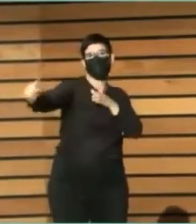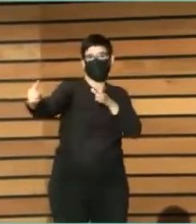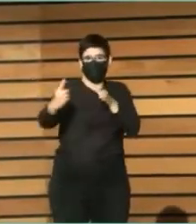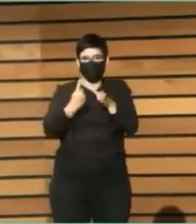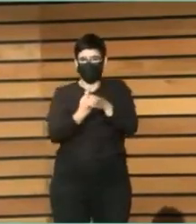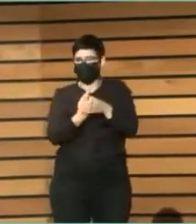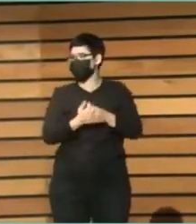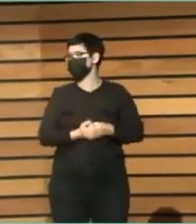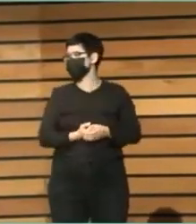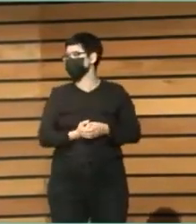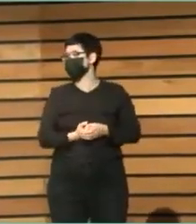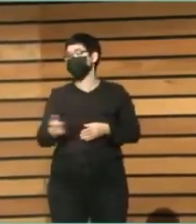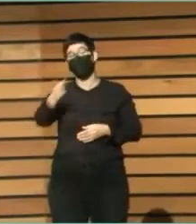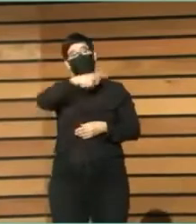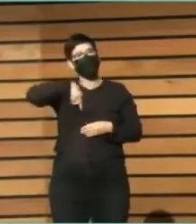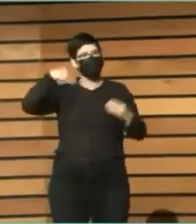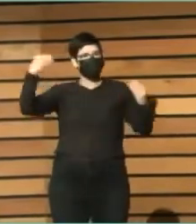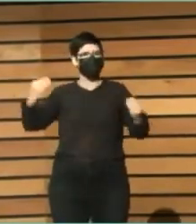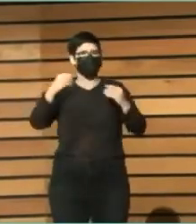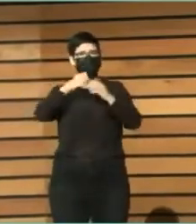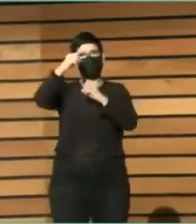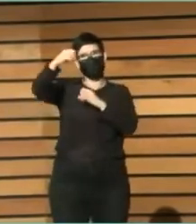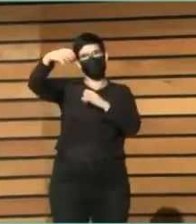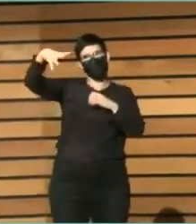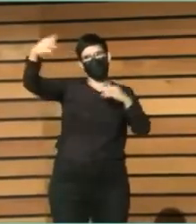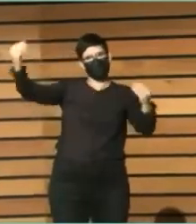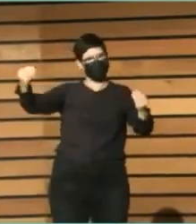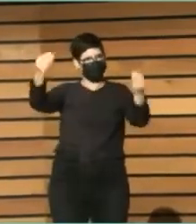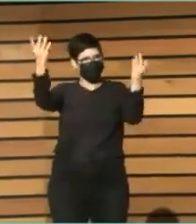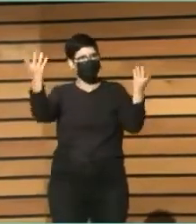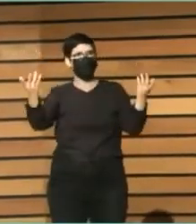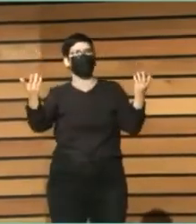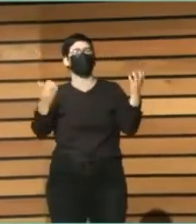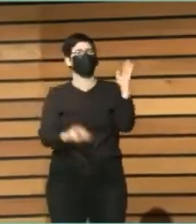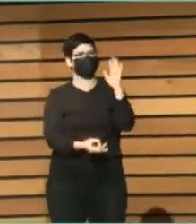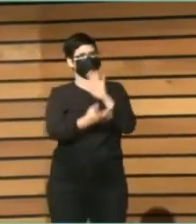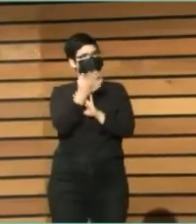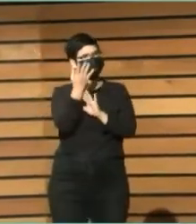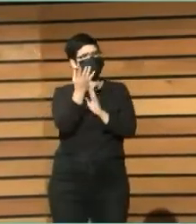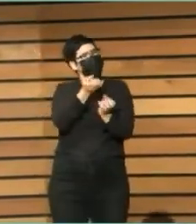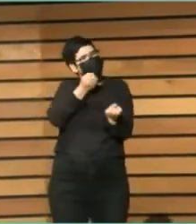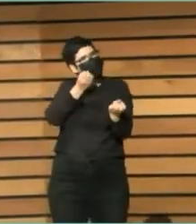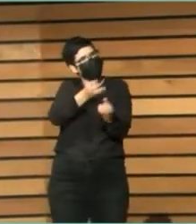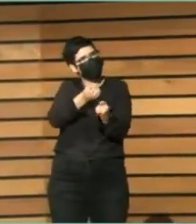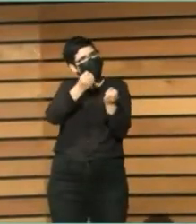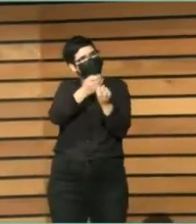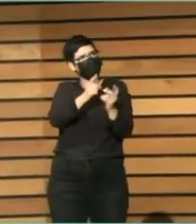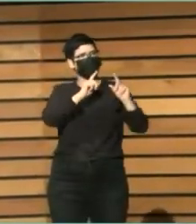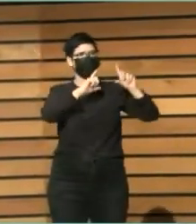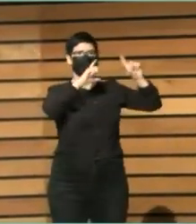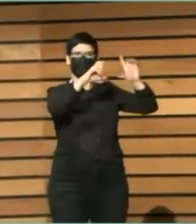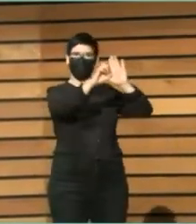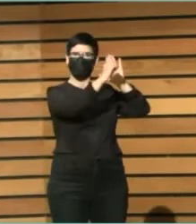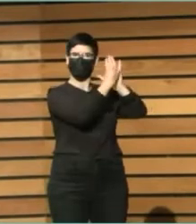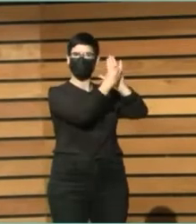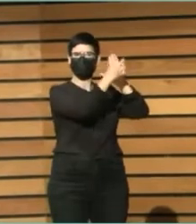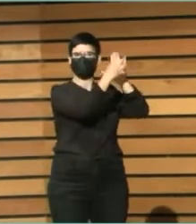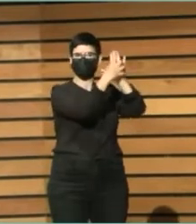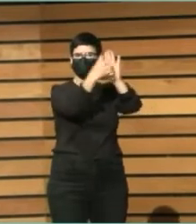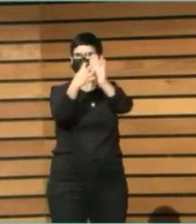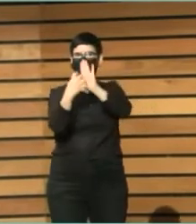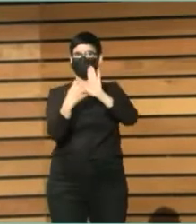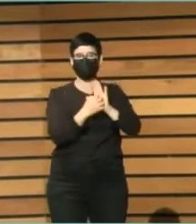mejorado la iluminación, hemos creado una información y una señalética que sea mucho más